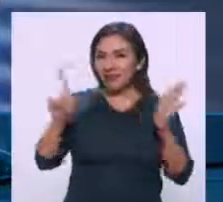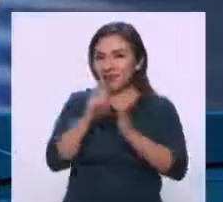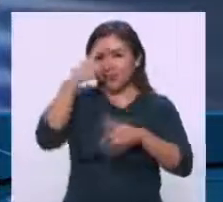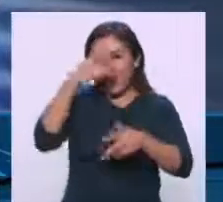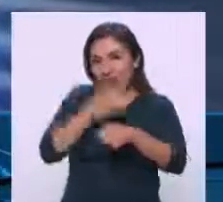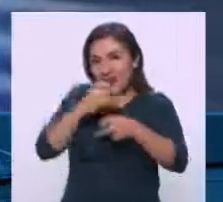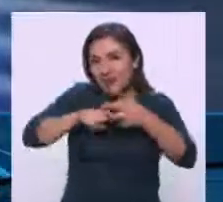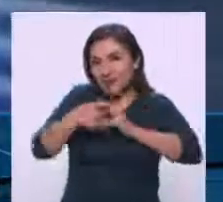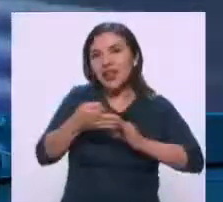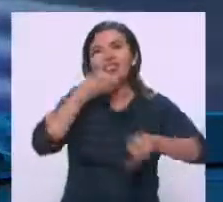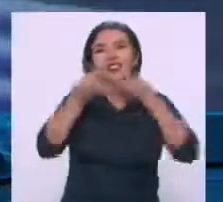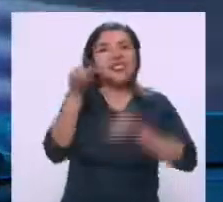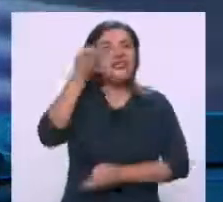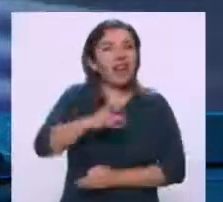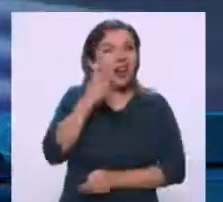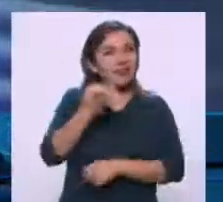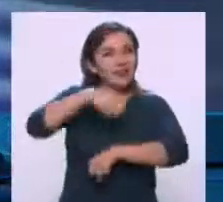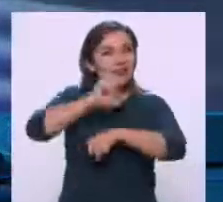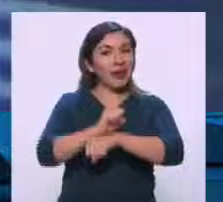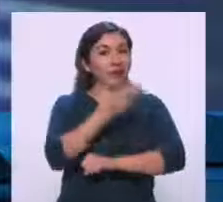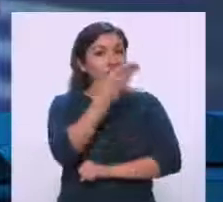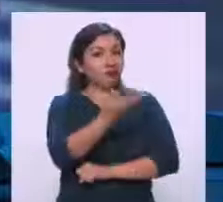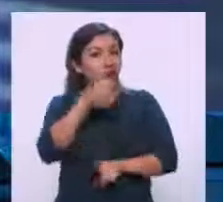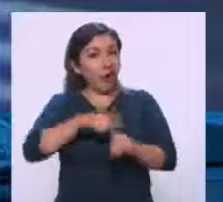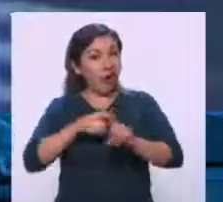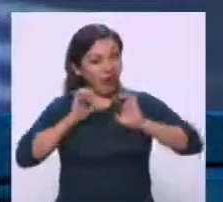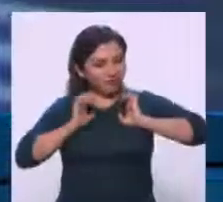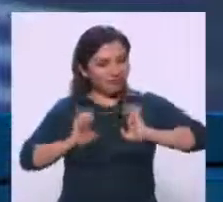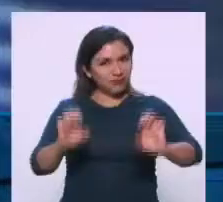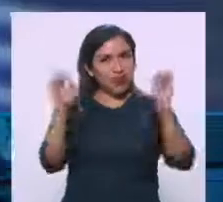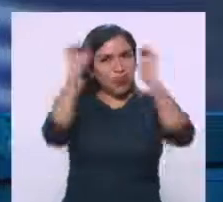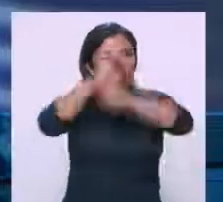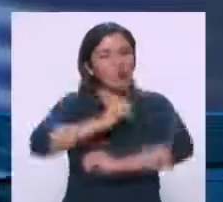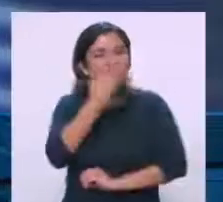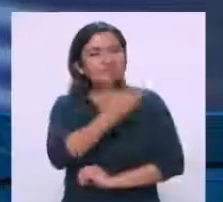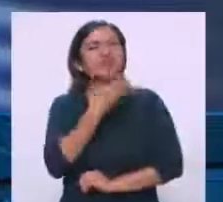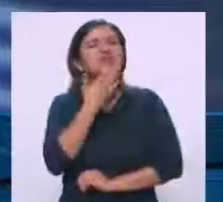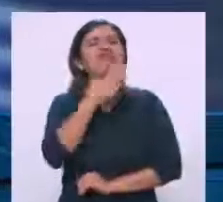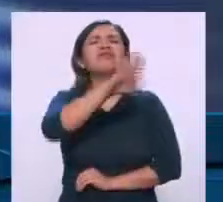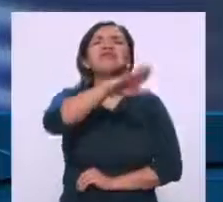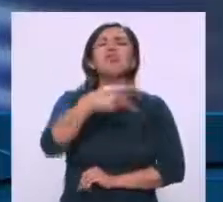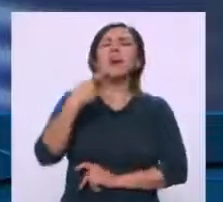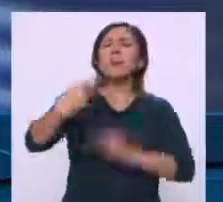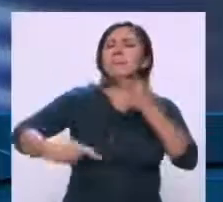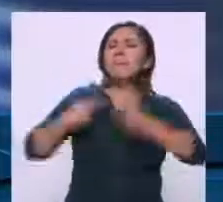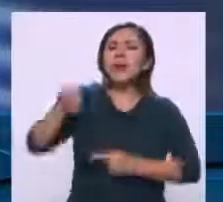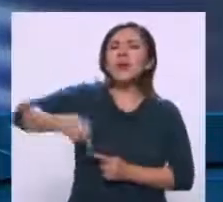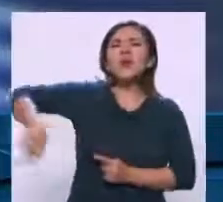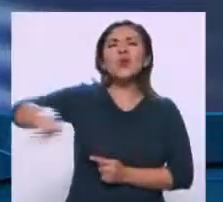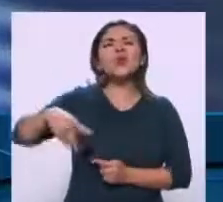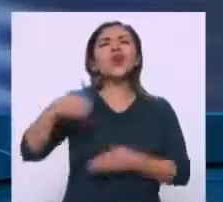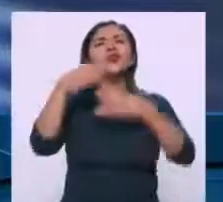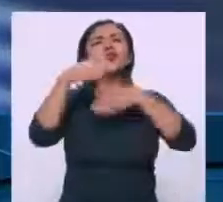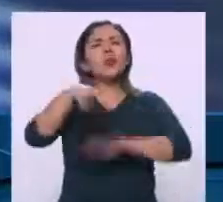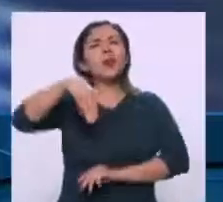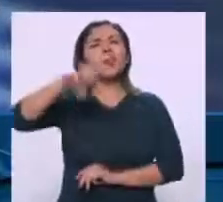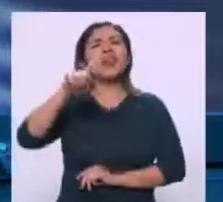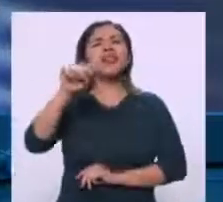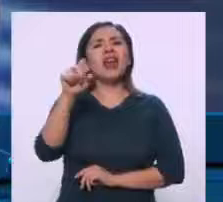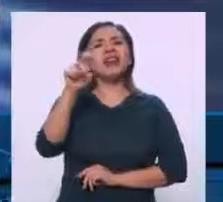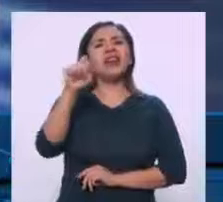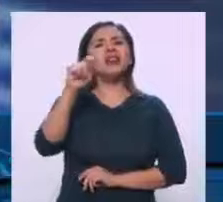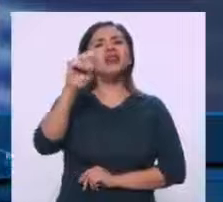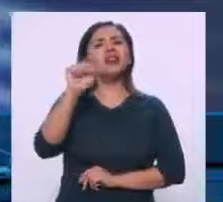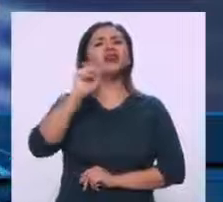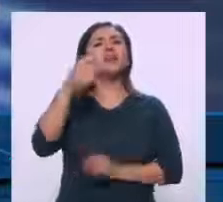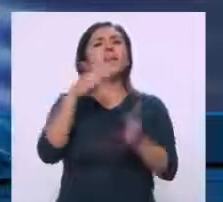hablar de las fake news de la semana. Muy elegante, de color oscuro, Alberto Escorcia. Oye, nos están preguntando sobre los metadatos del